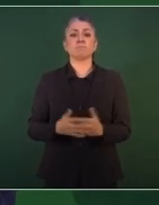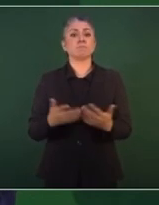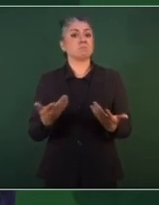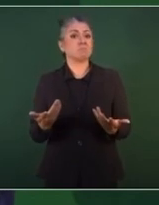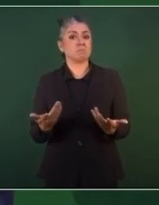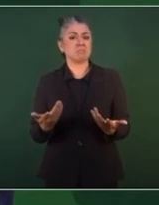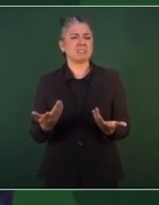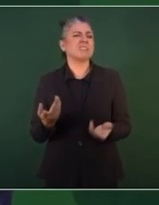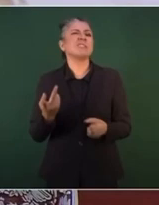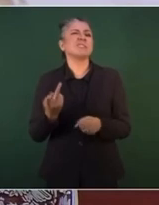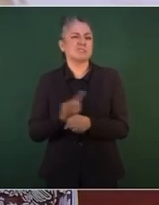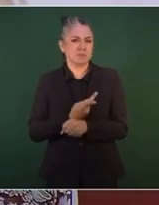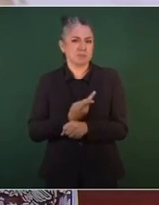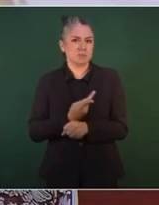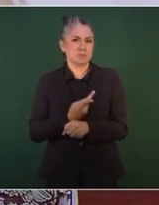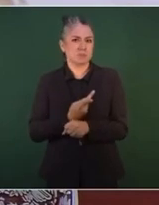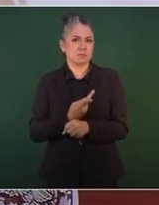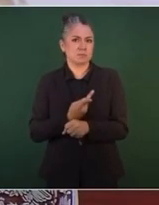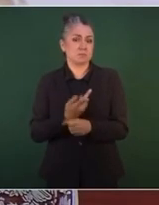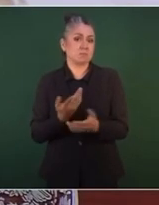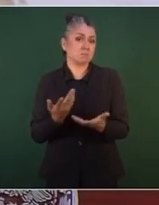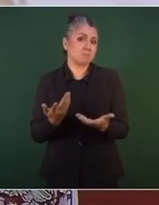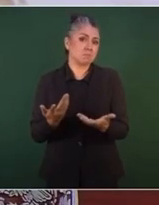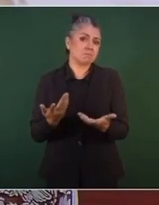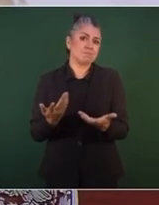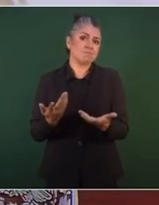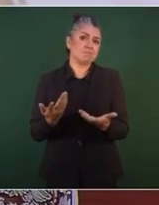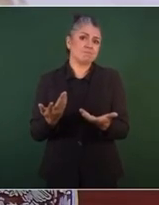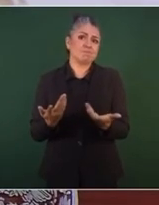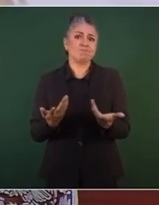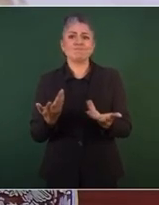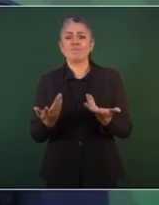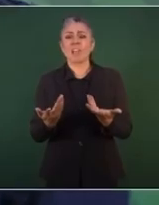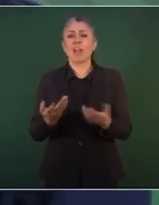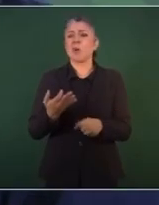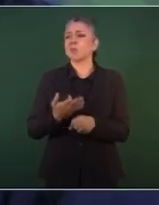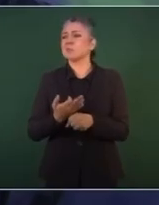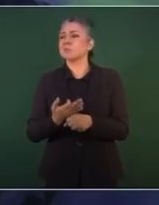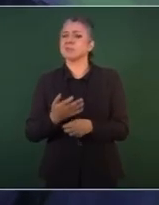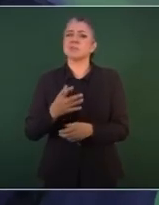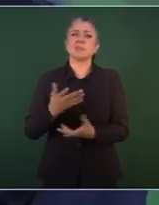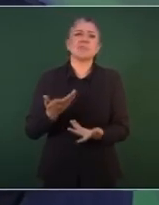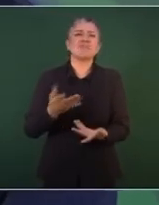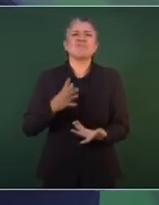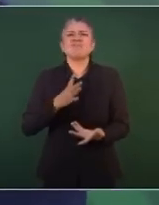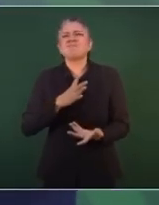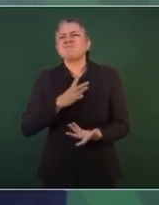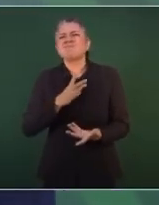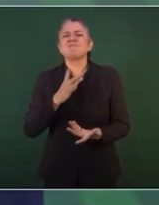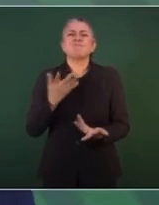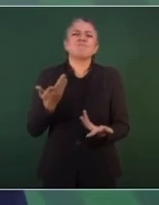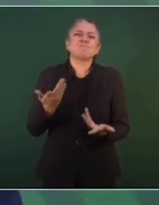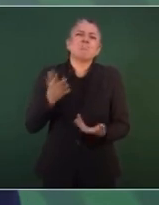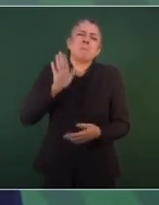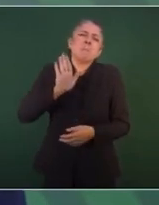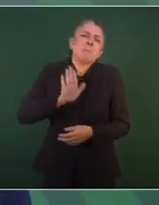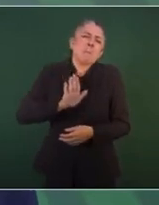una tendencia